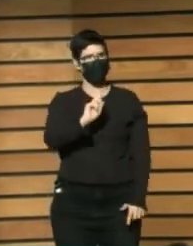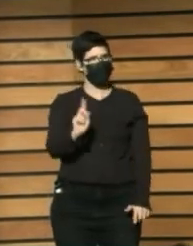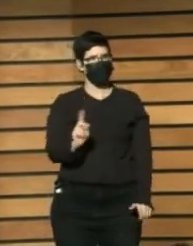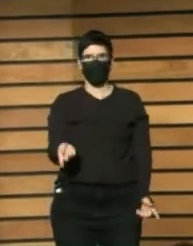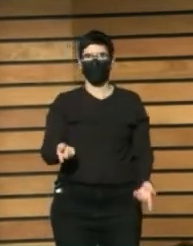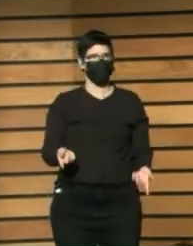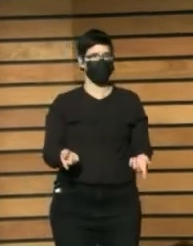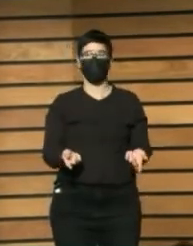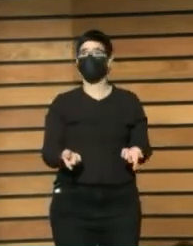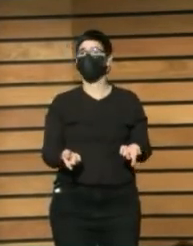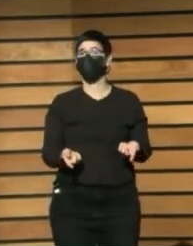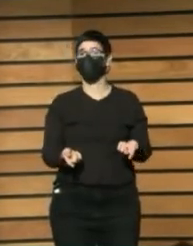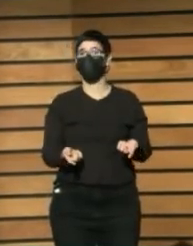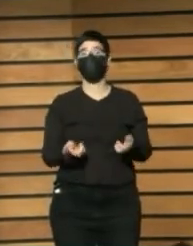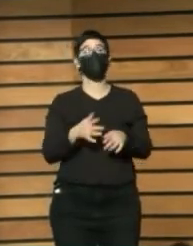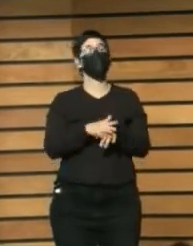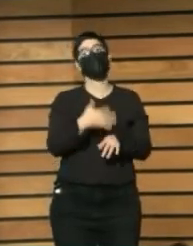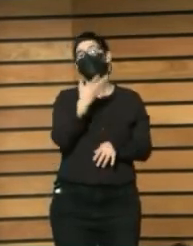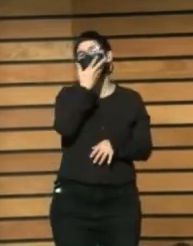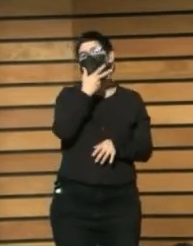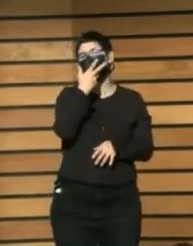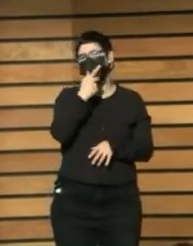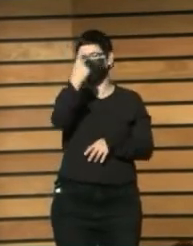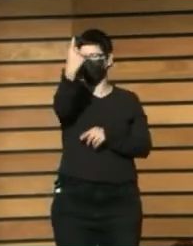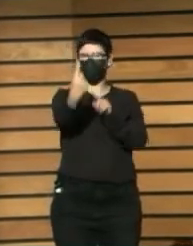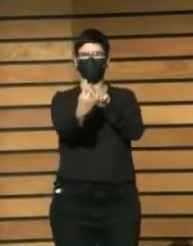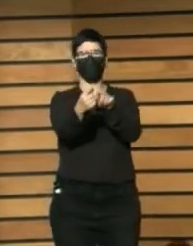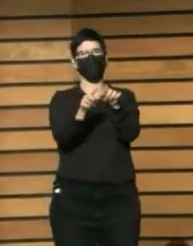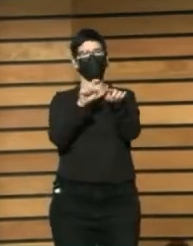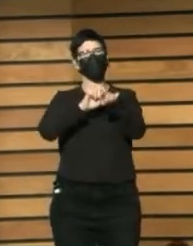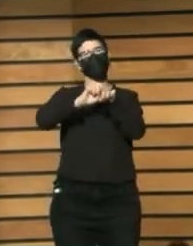Categor Conocemos su categoría Pero no a la persona